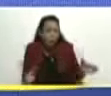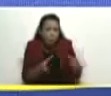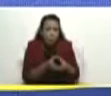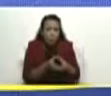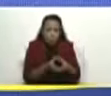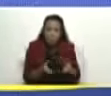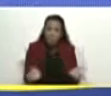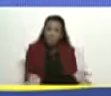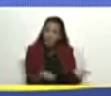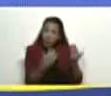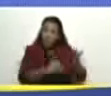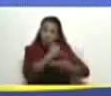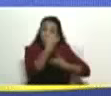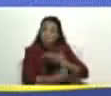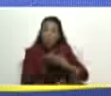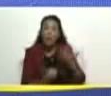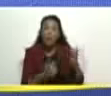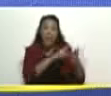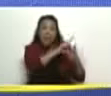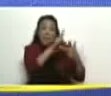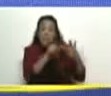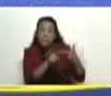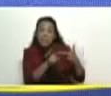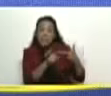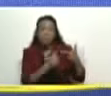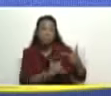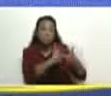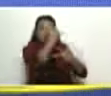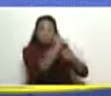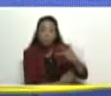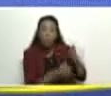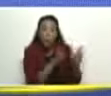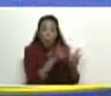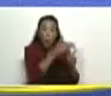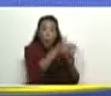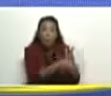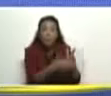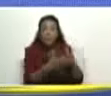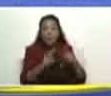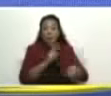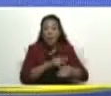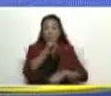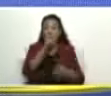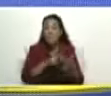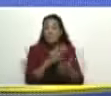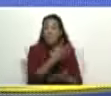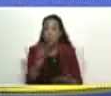andar tres componentes vitales de esta etapa 2024.